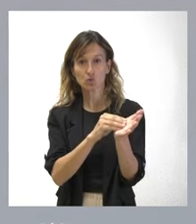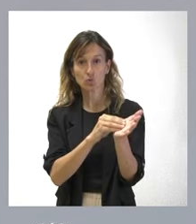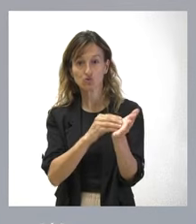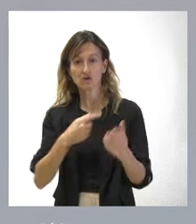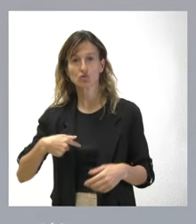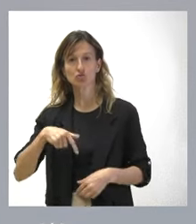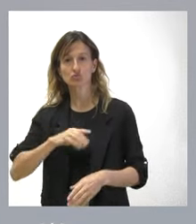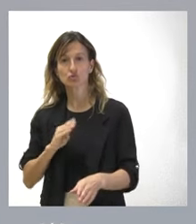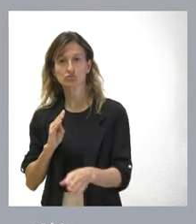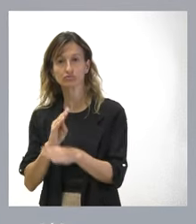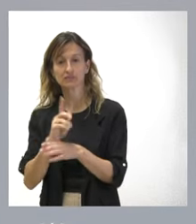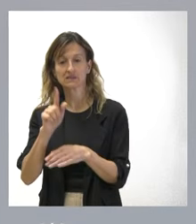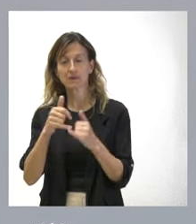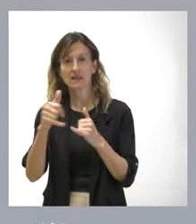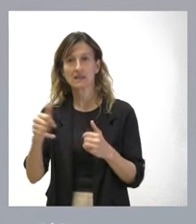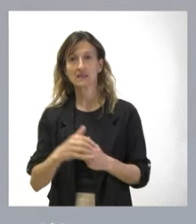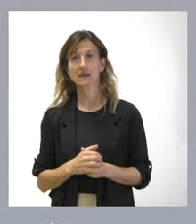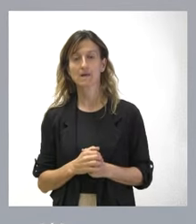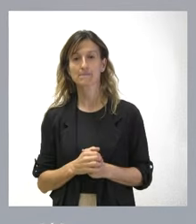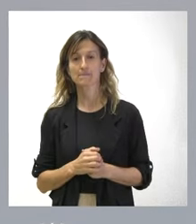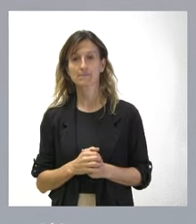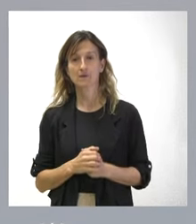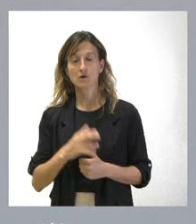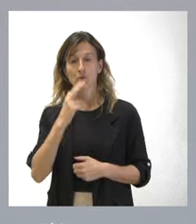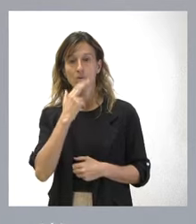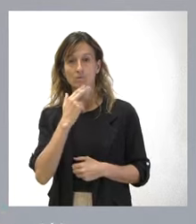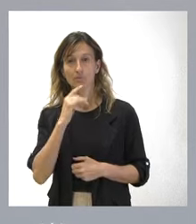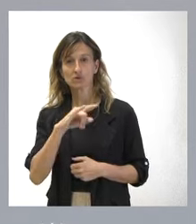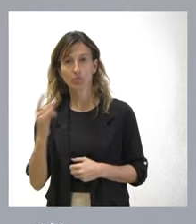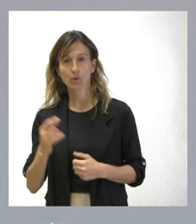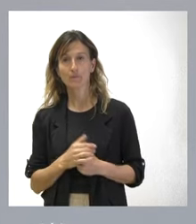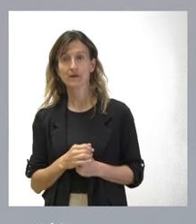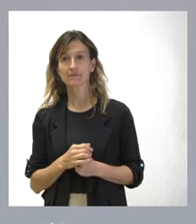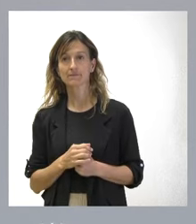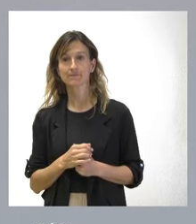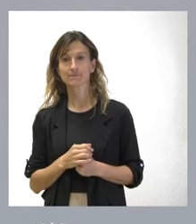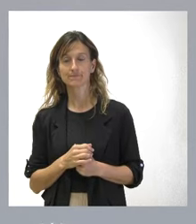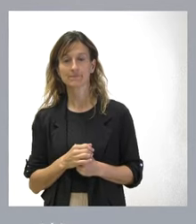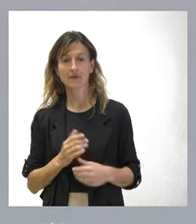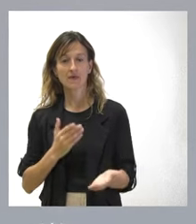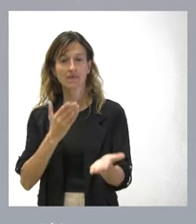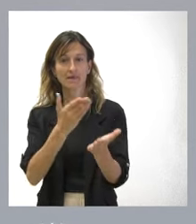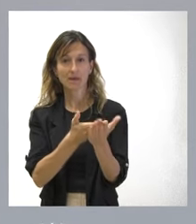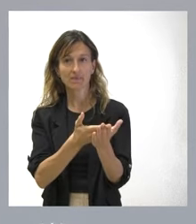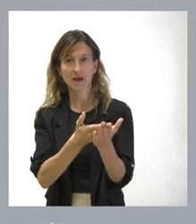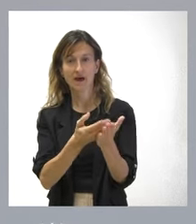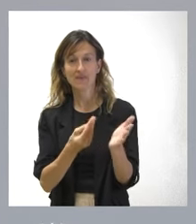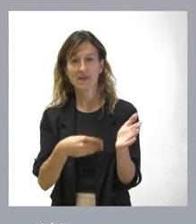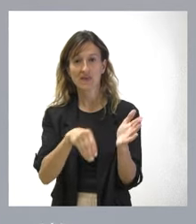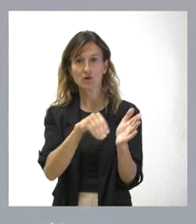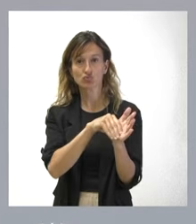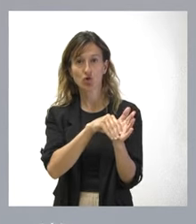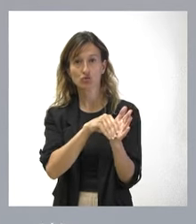financiaríamos también esta actuación y por tanto tenemos un doble compromiso. Seguir demandando la inclusión como